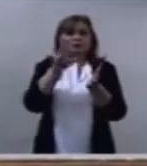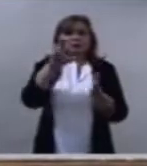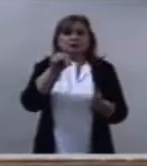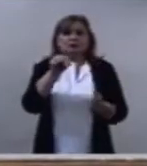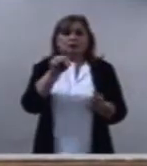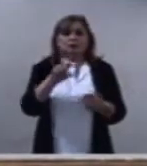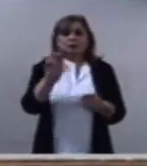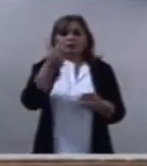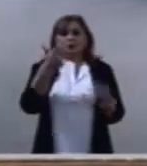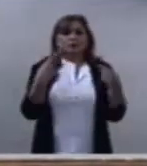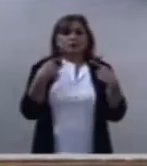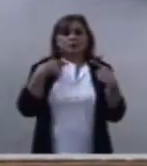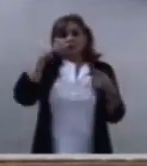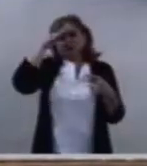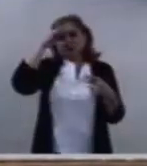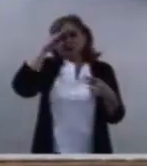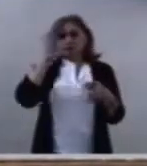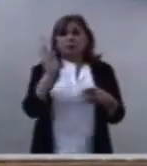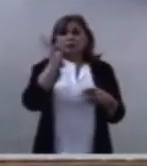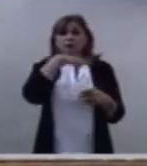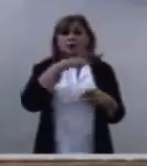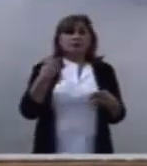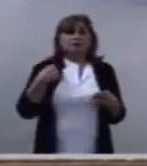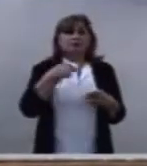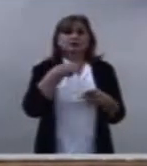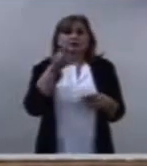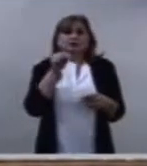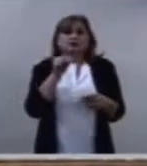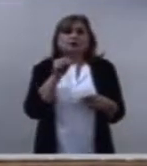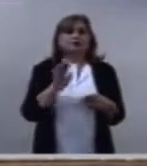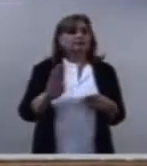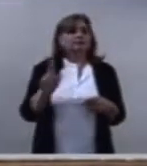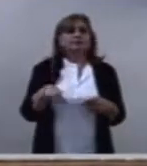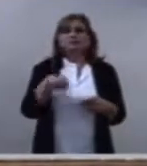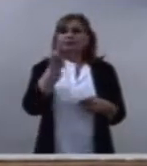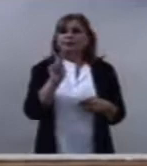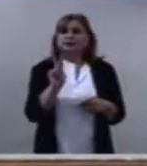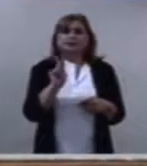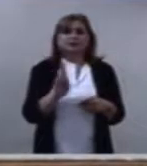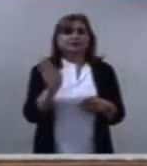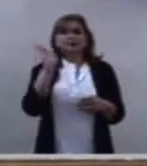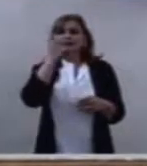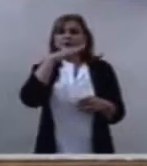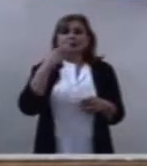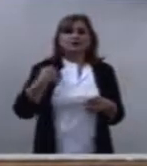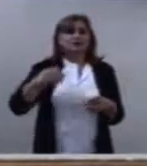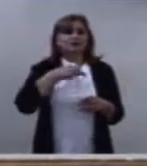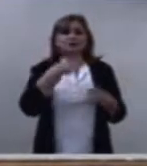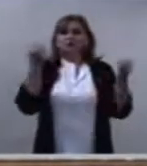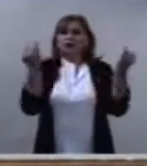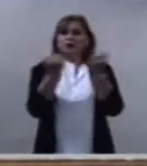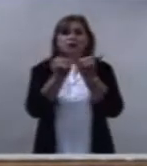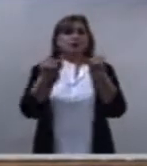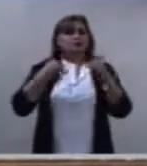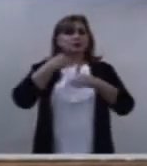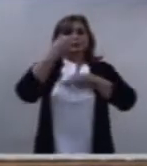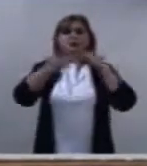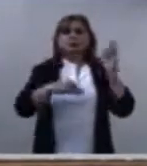no es así hermanos ustedes y yo somos de carne y hueso